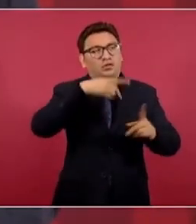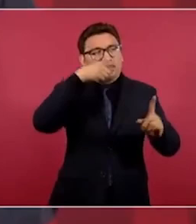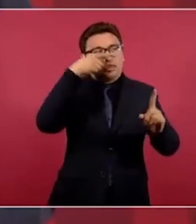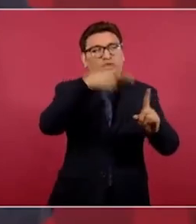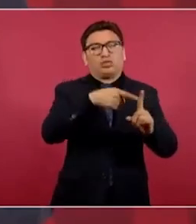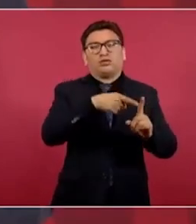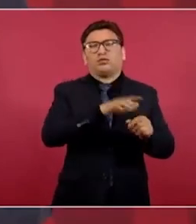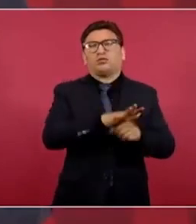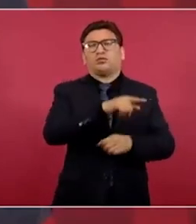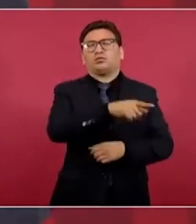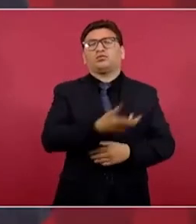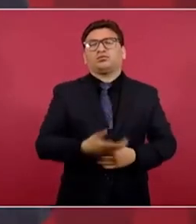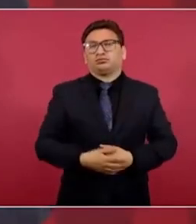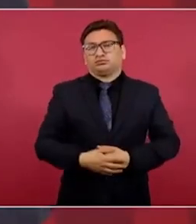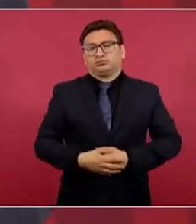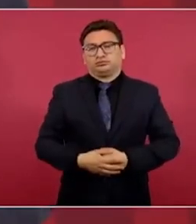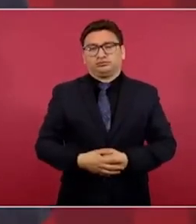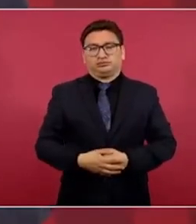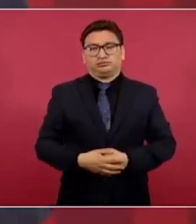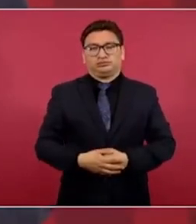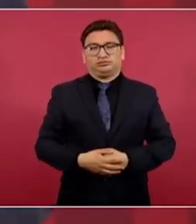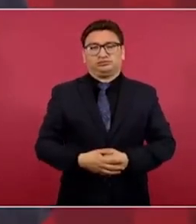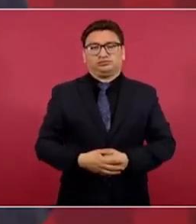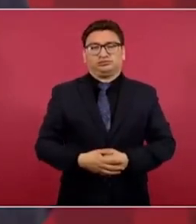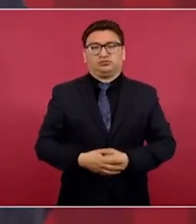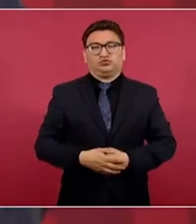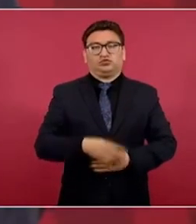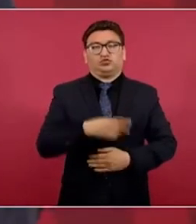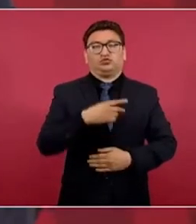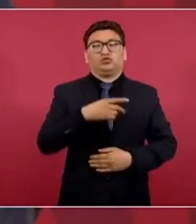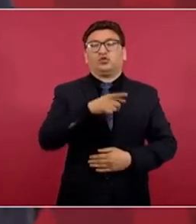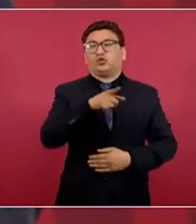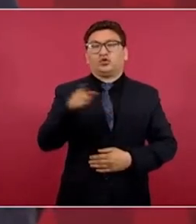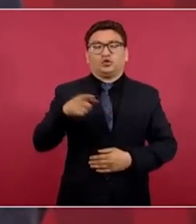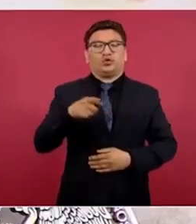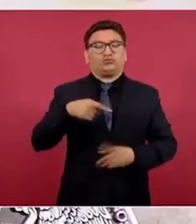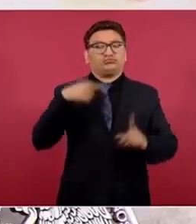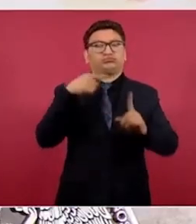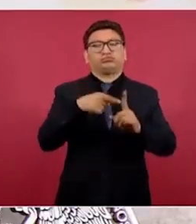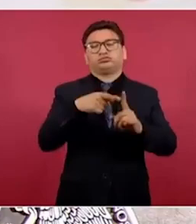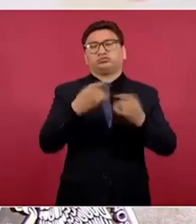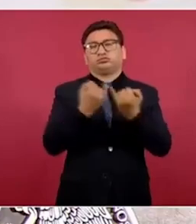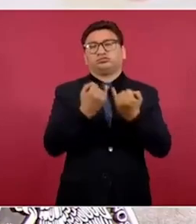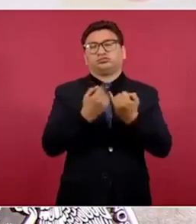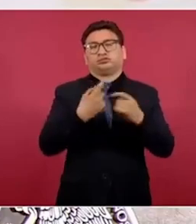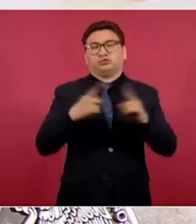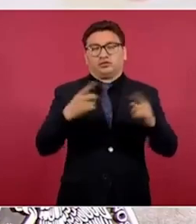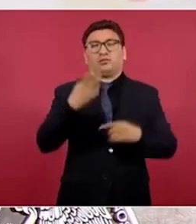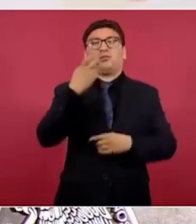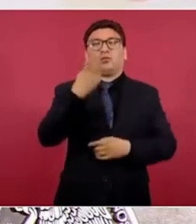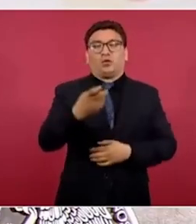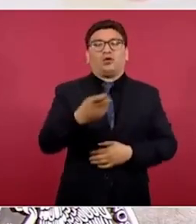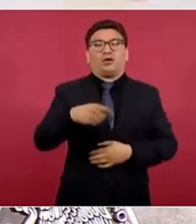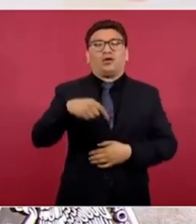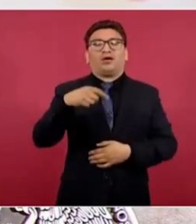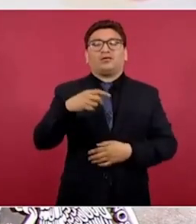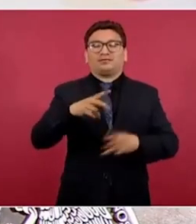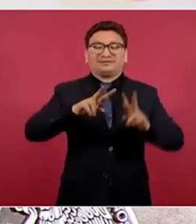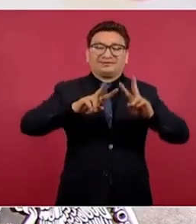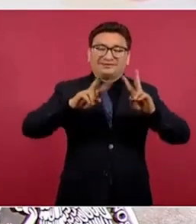tienen un propósito. Por eso hay que hablar de estos temas,